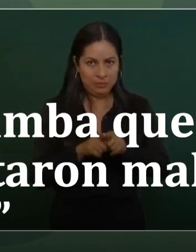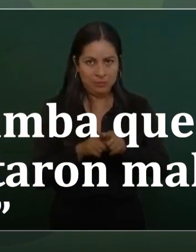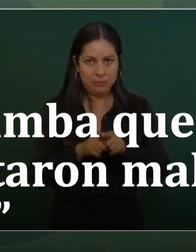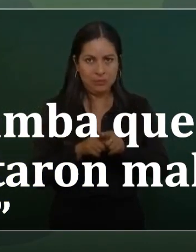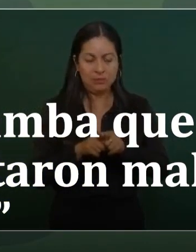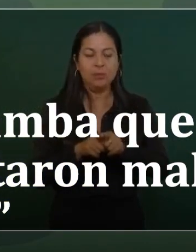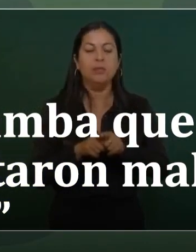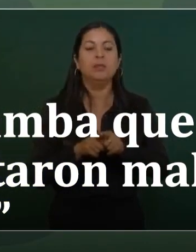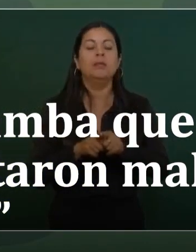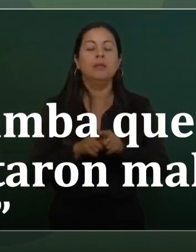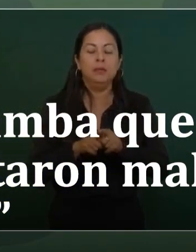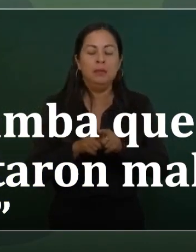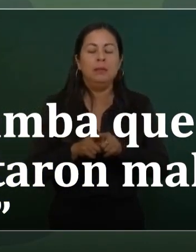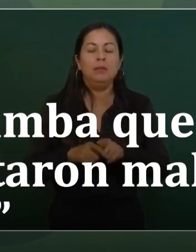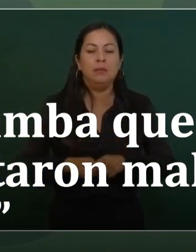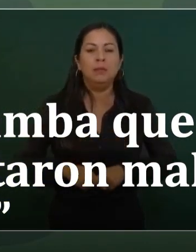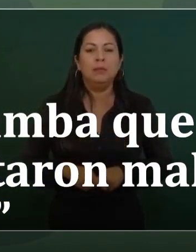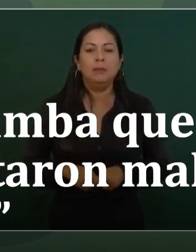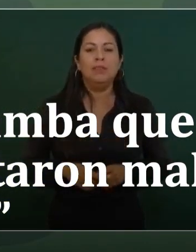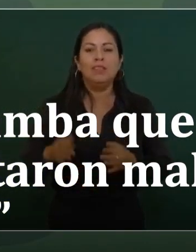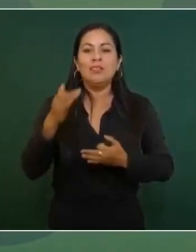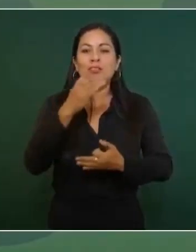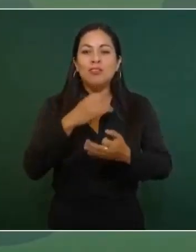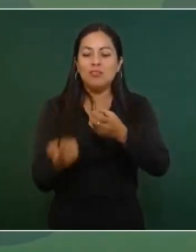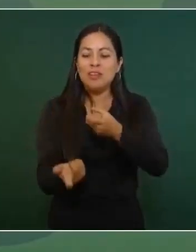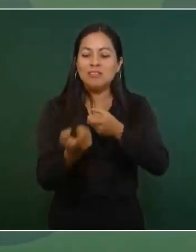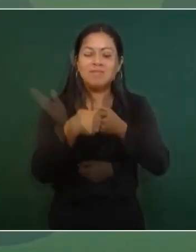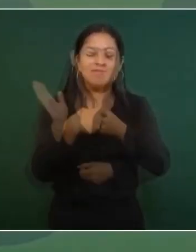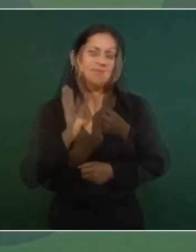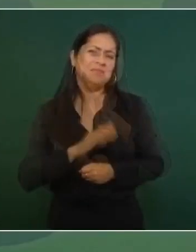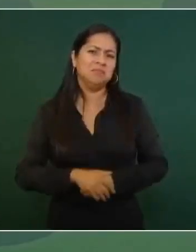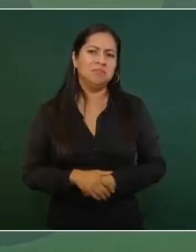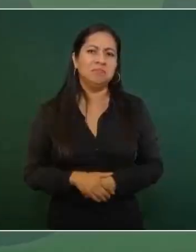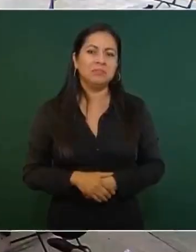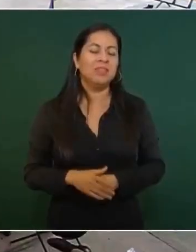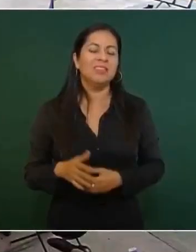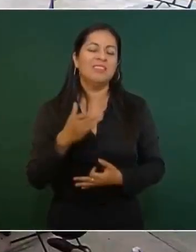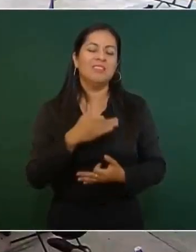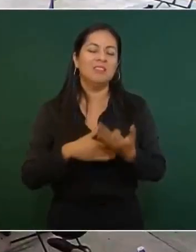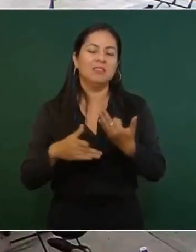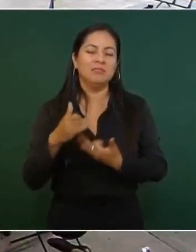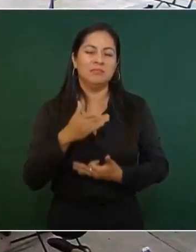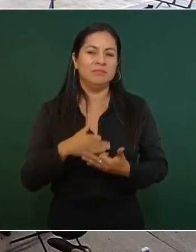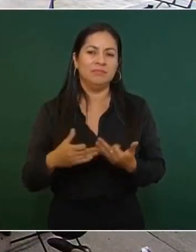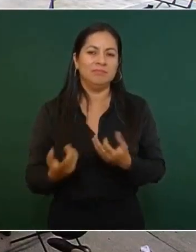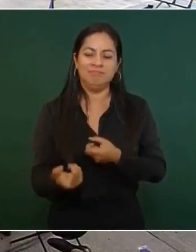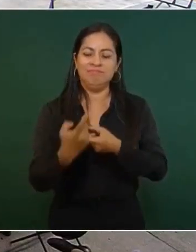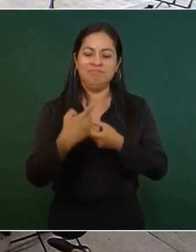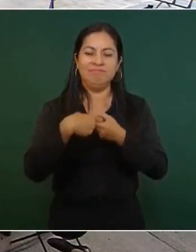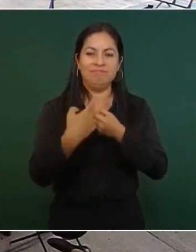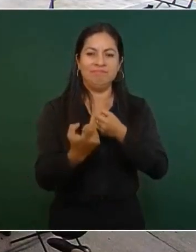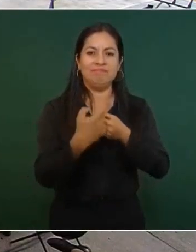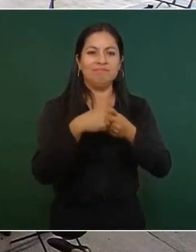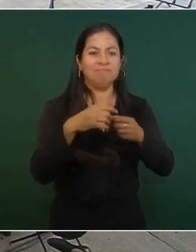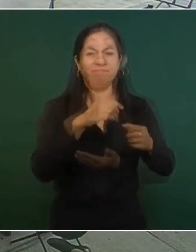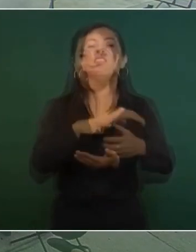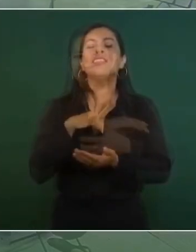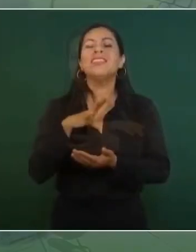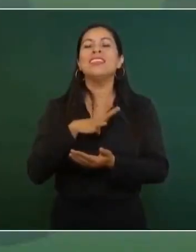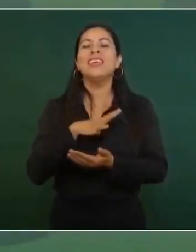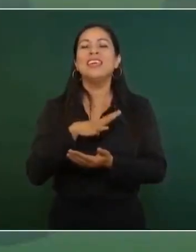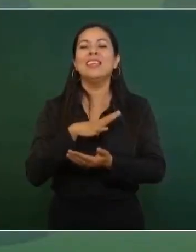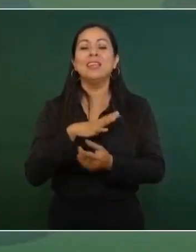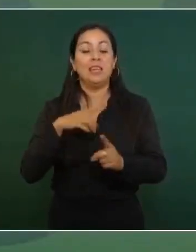Todas las alianzas son buenas, todas las alianzas. Cuando tienen